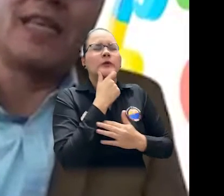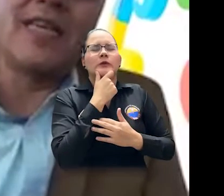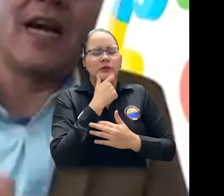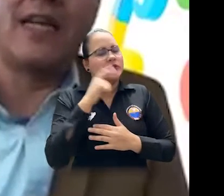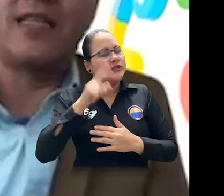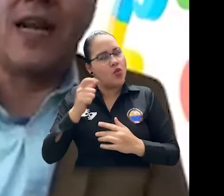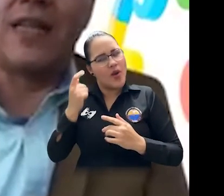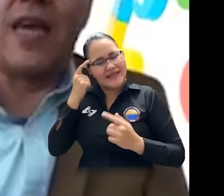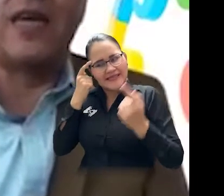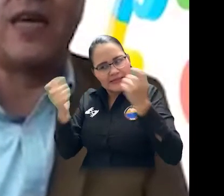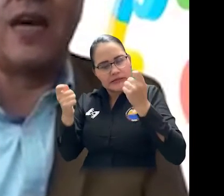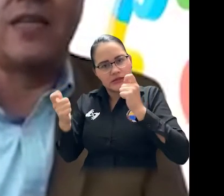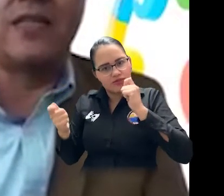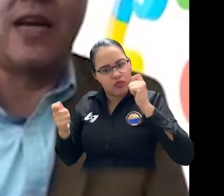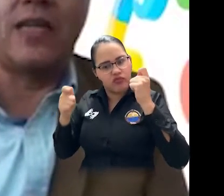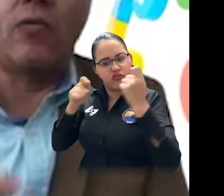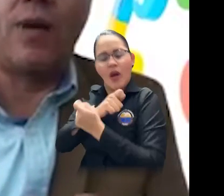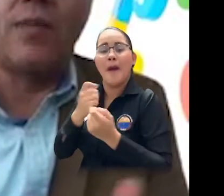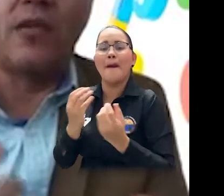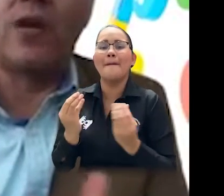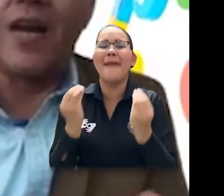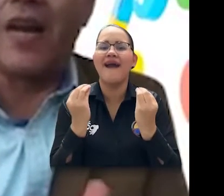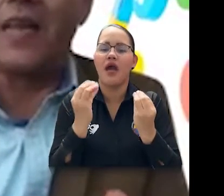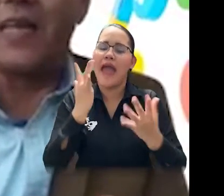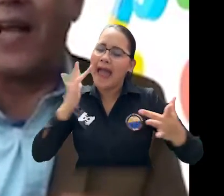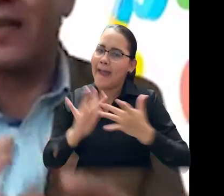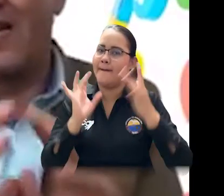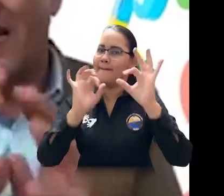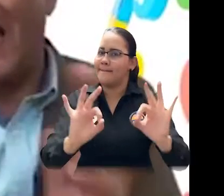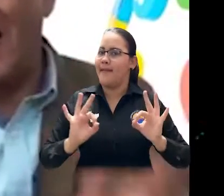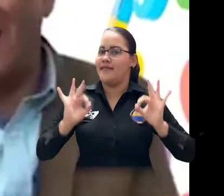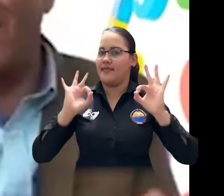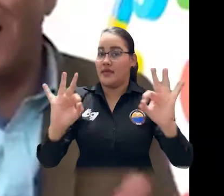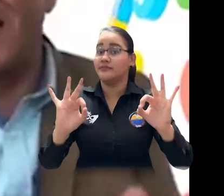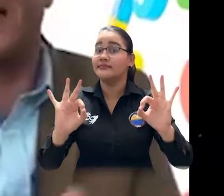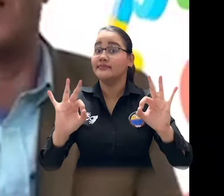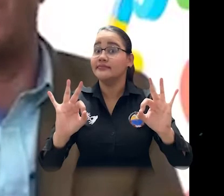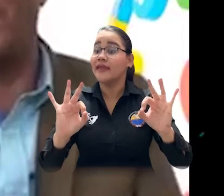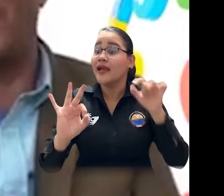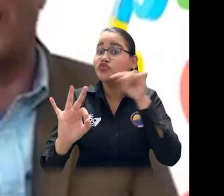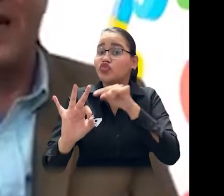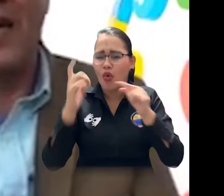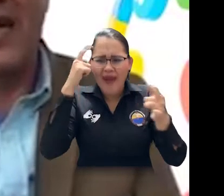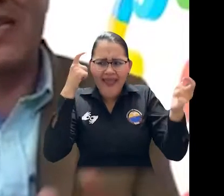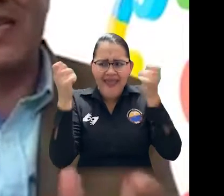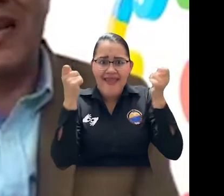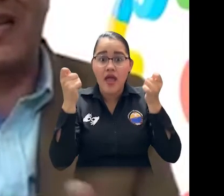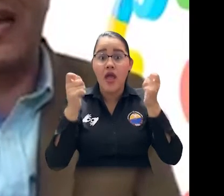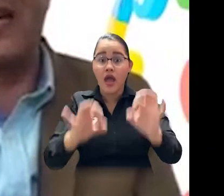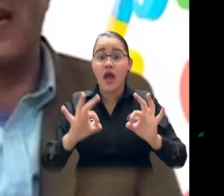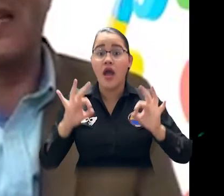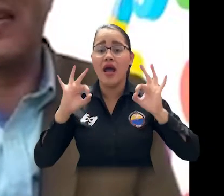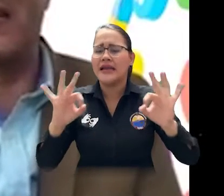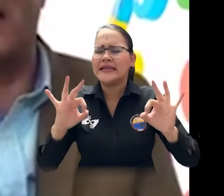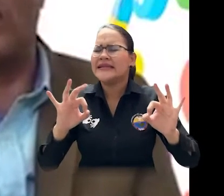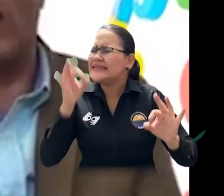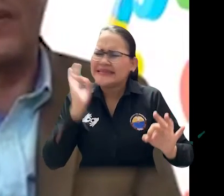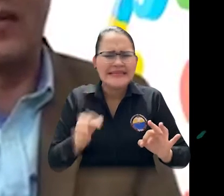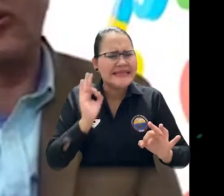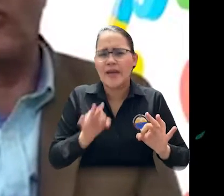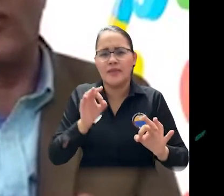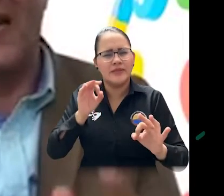rediseñar estrategias de aseguramiento de la calidad que deben ser siempre estrategias de